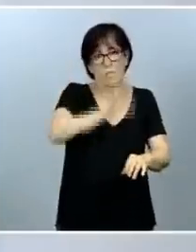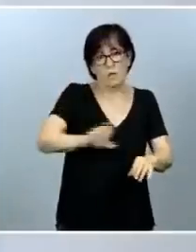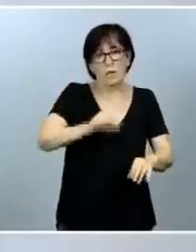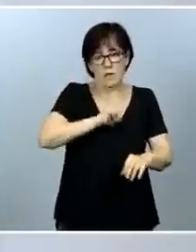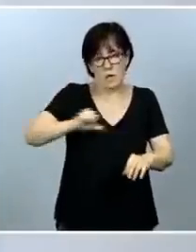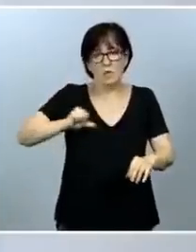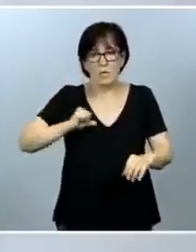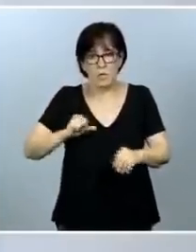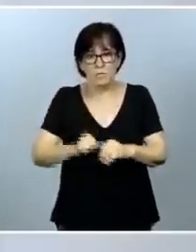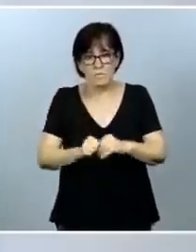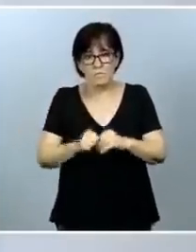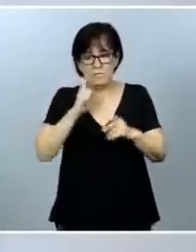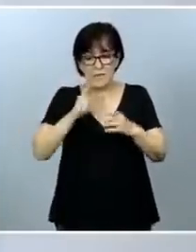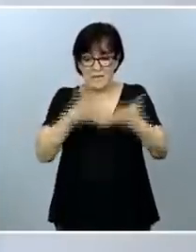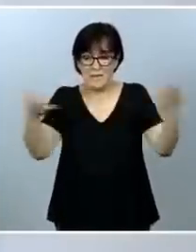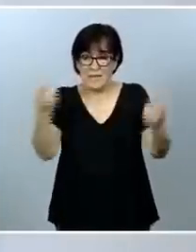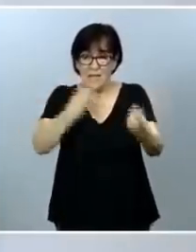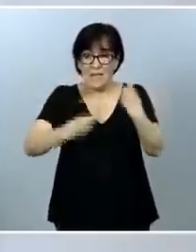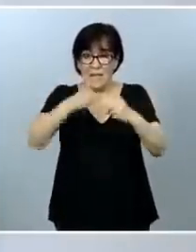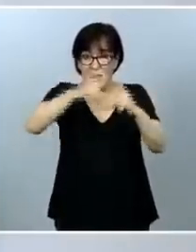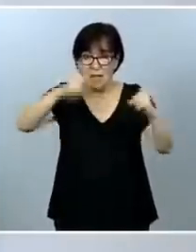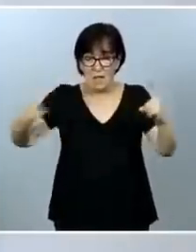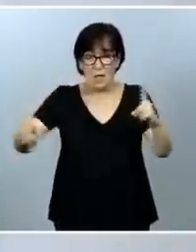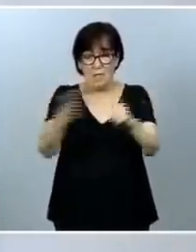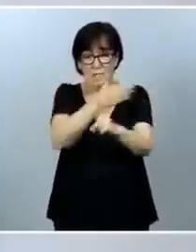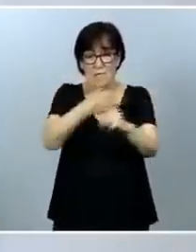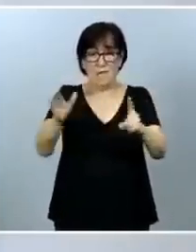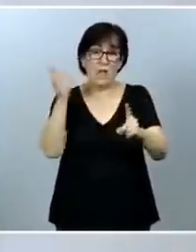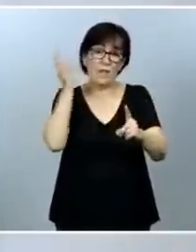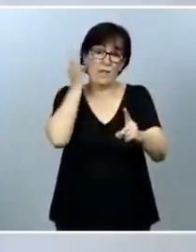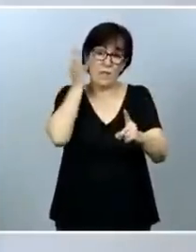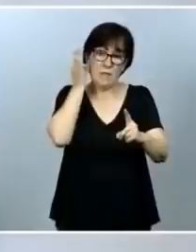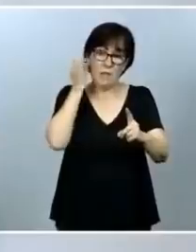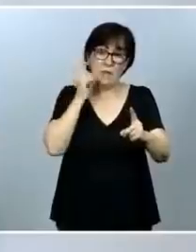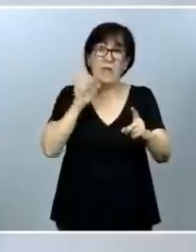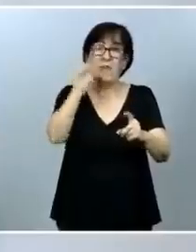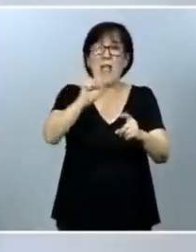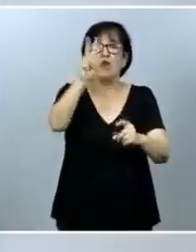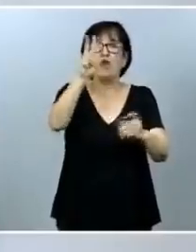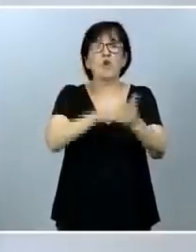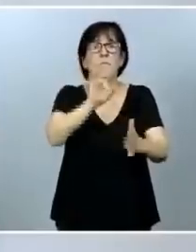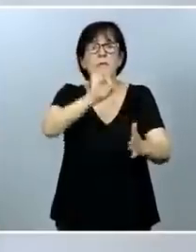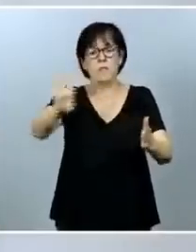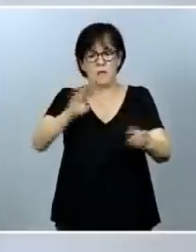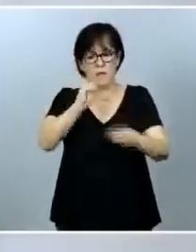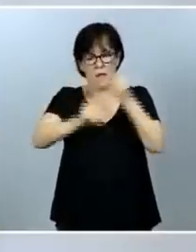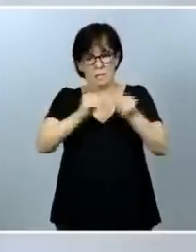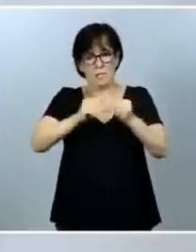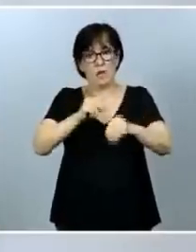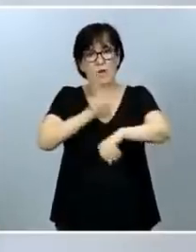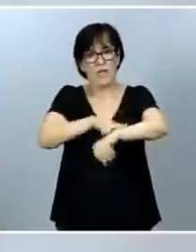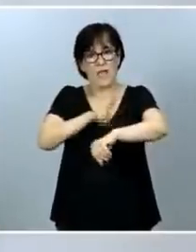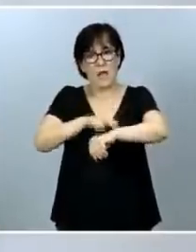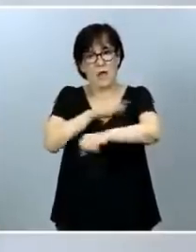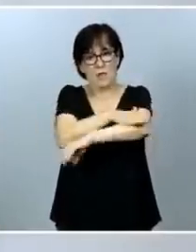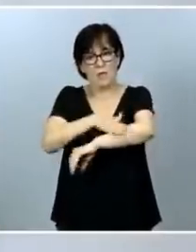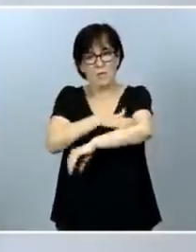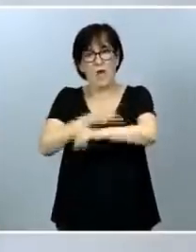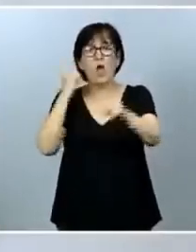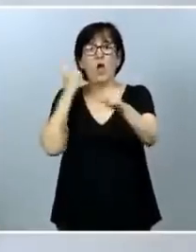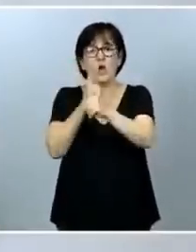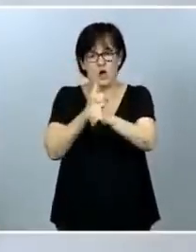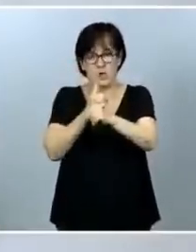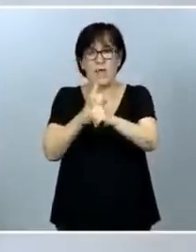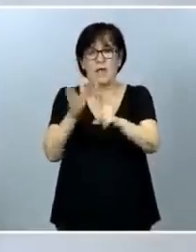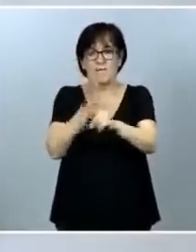La macroencuesta de violencia contra la mujer del año 2015, llevada a cabo por la Delegación del Gobierno contra la violencia de género,